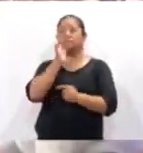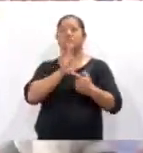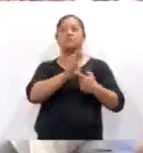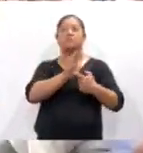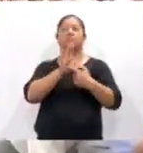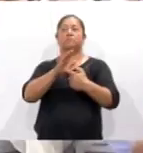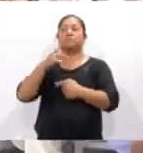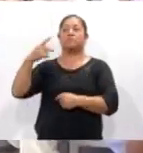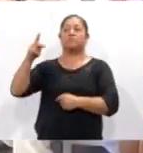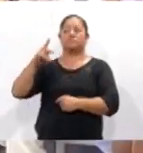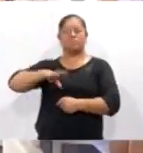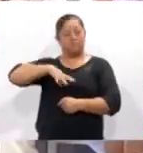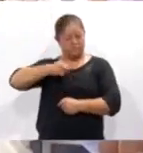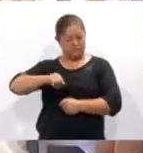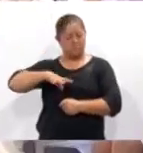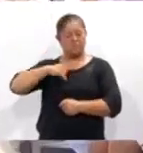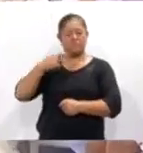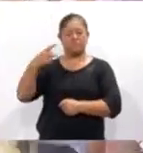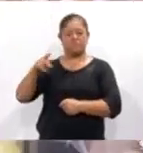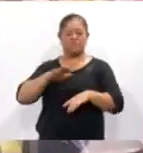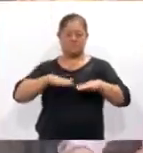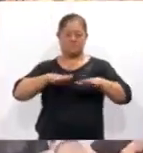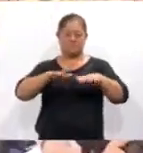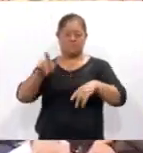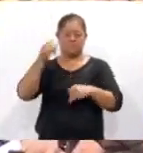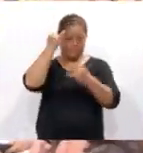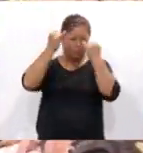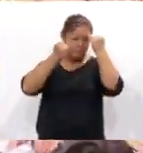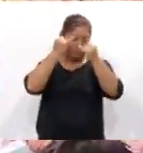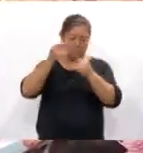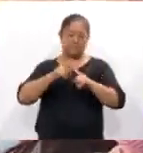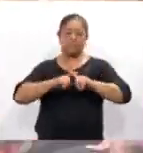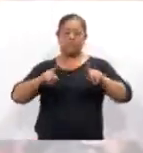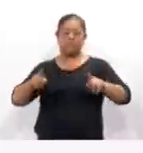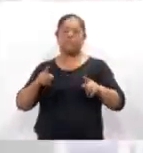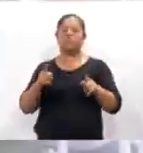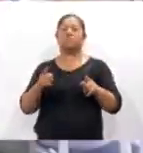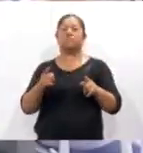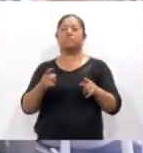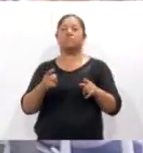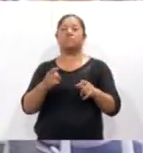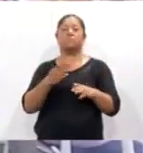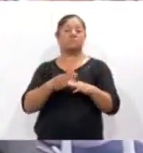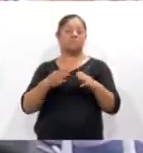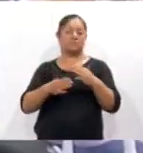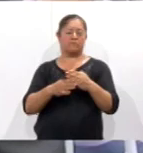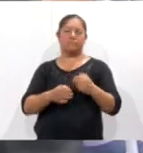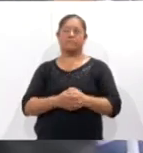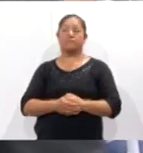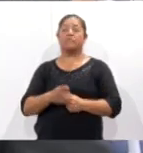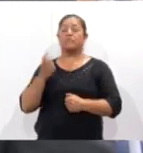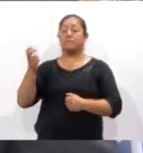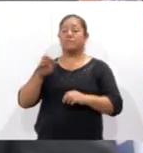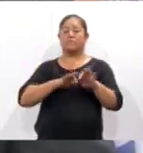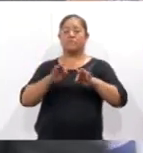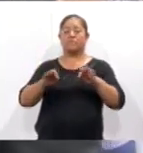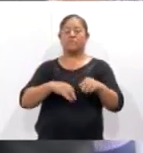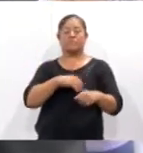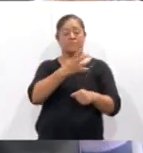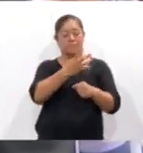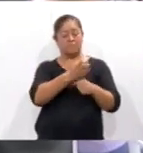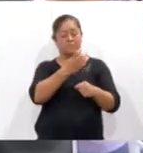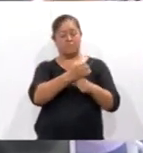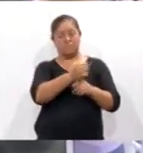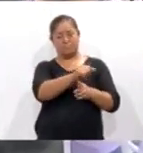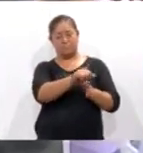su talento y esfuerzo en sus prendas, las cuales se crearon con diferentes herramientas. Esto se ha ido trabajando desde el primer cuatrimestre que